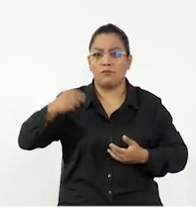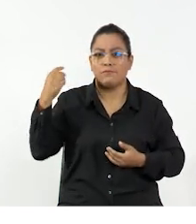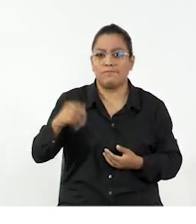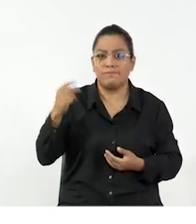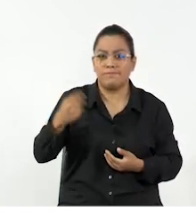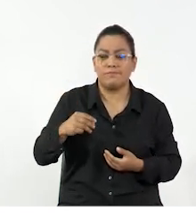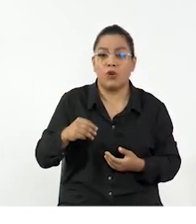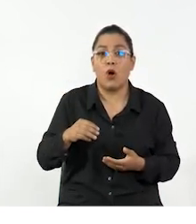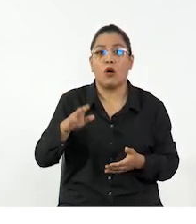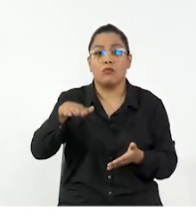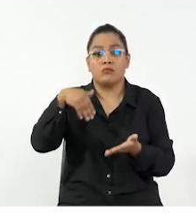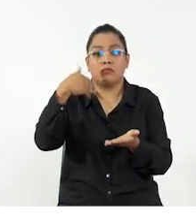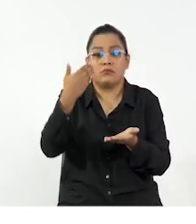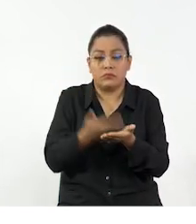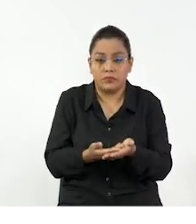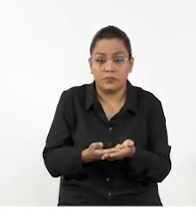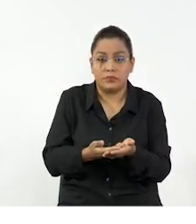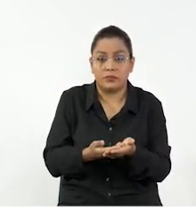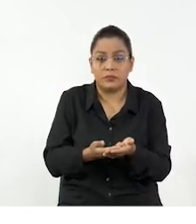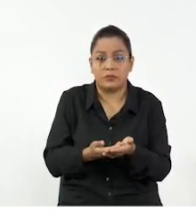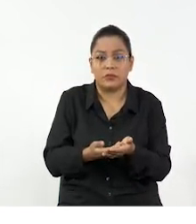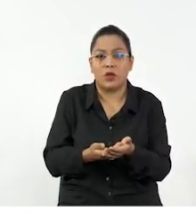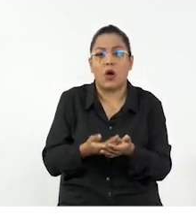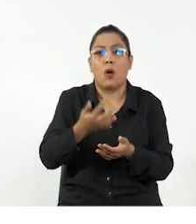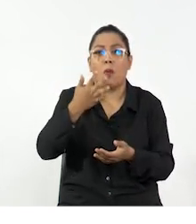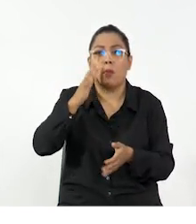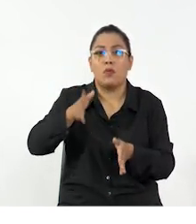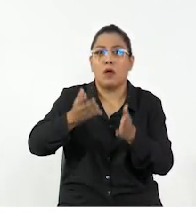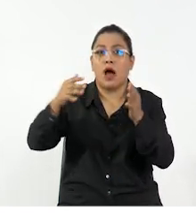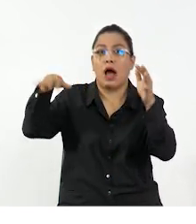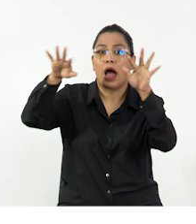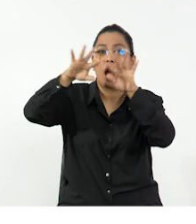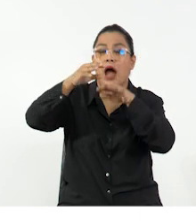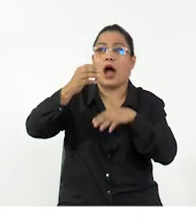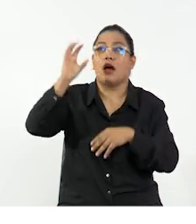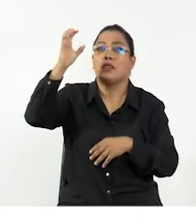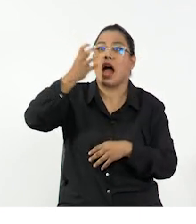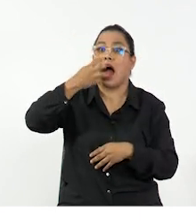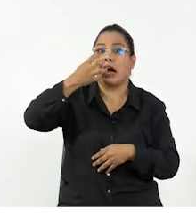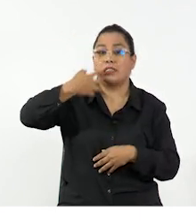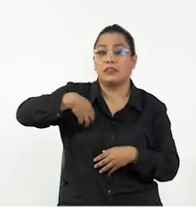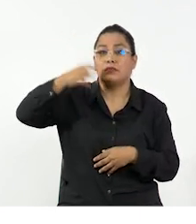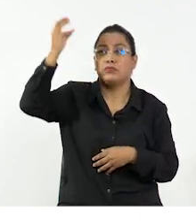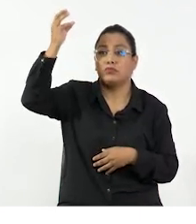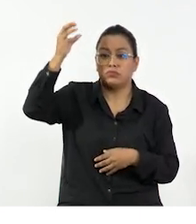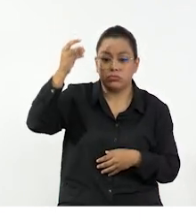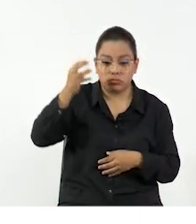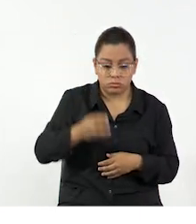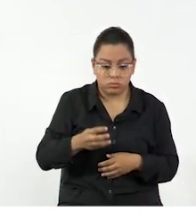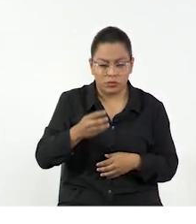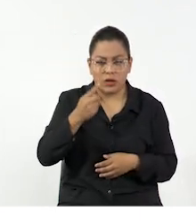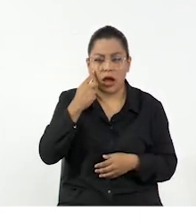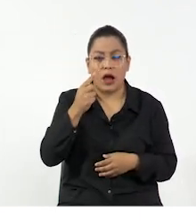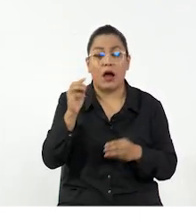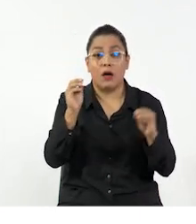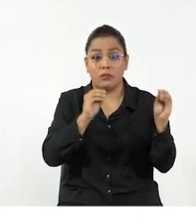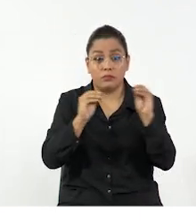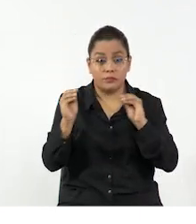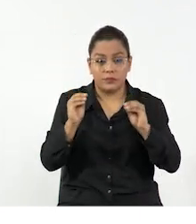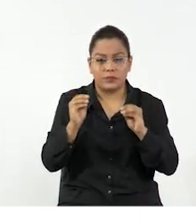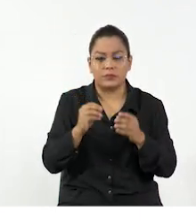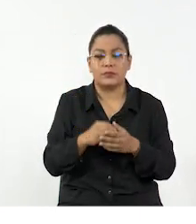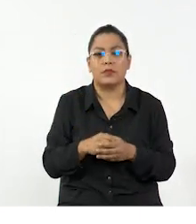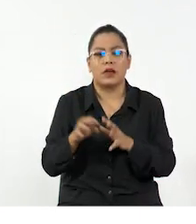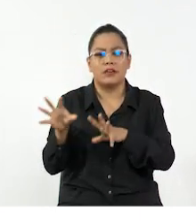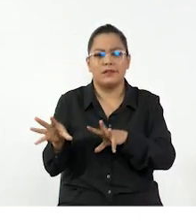nuestro cuerpo lleva cierta velocidad, o cuando caemos, cuando cae una manzana de un árbol, cuando nosotros nos desplazamos